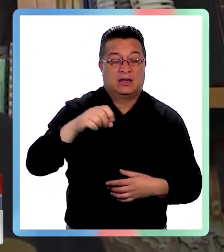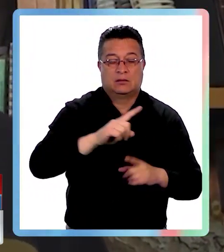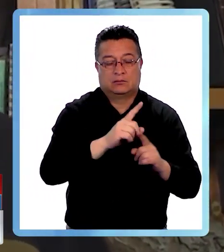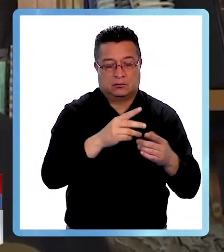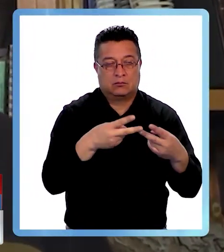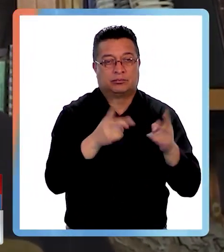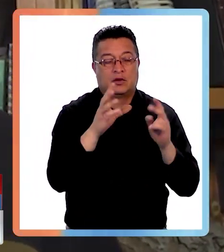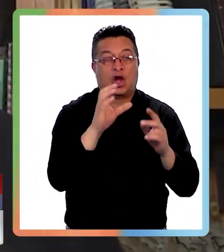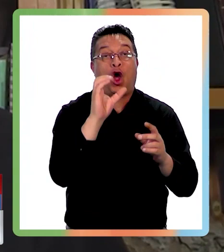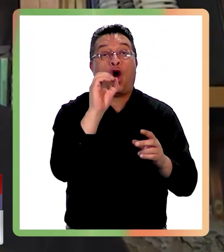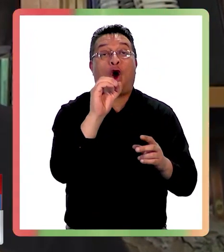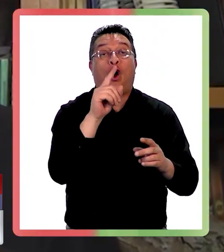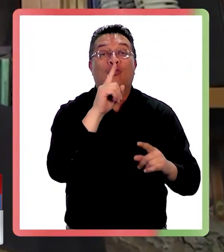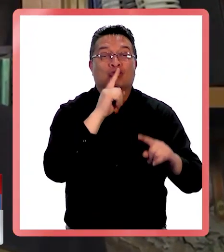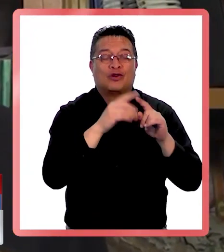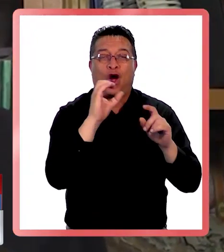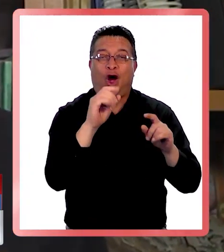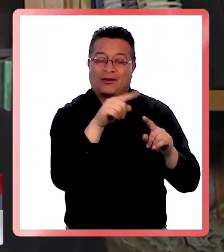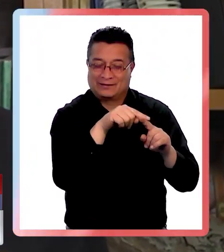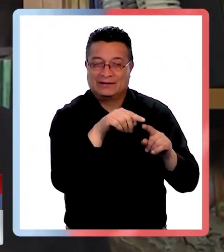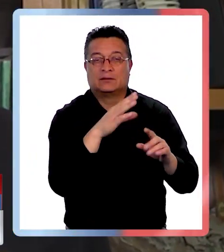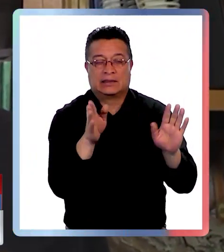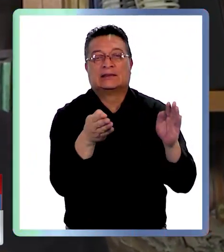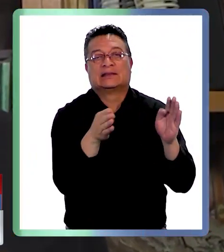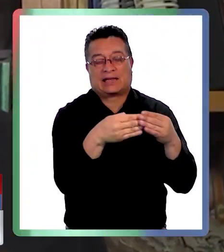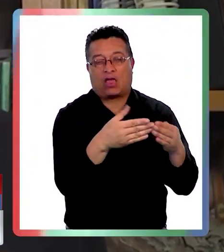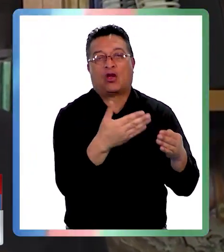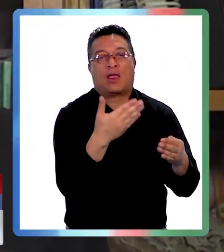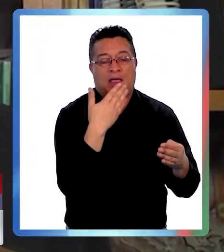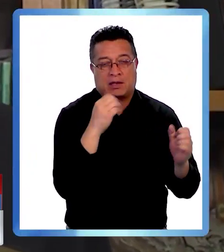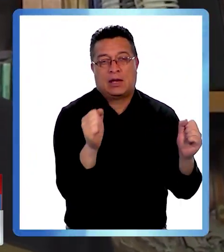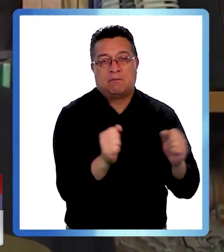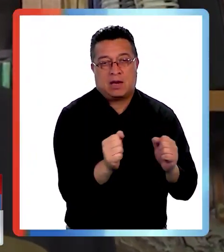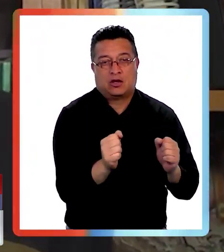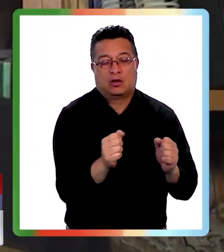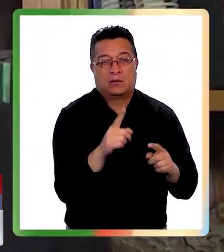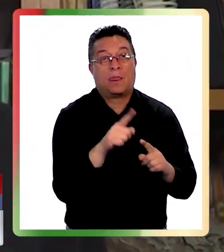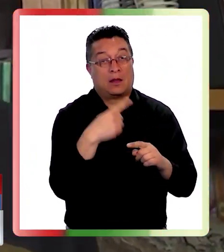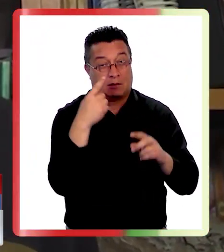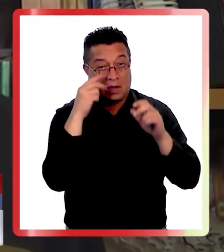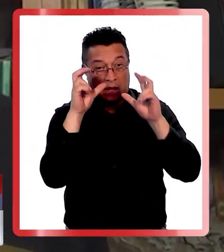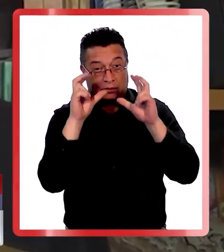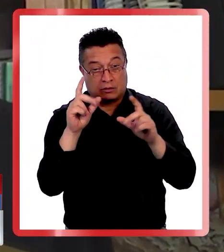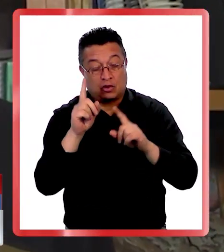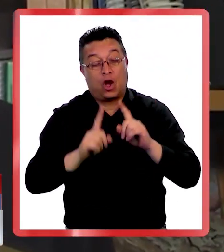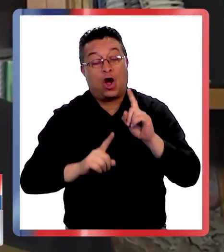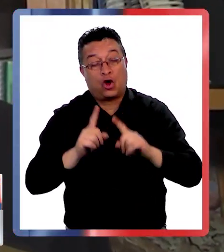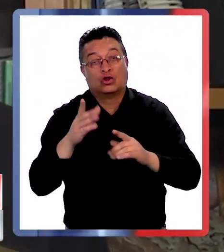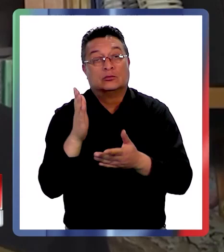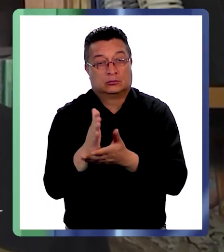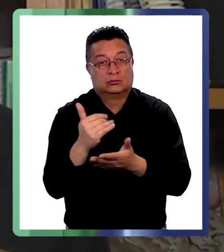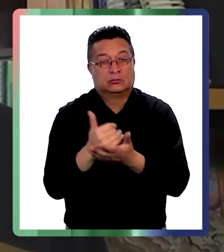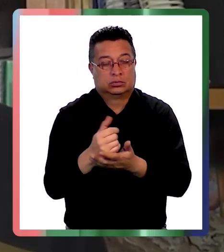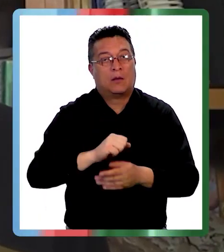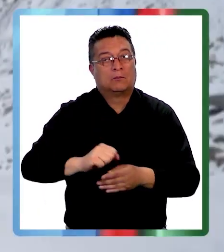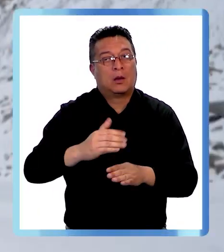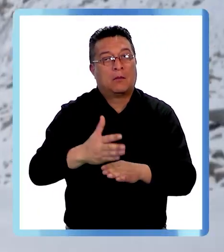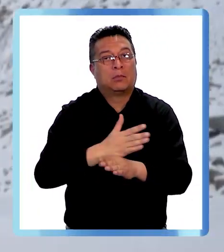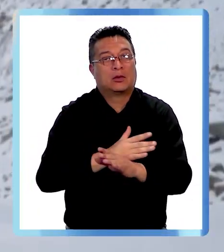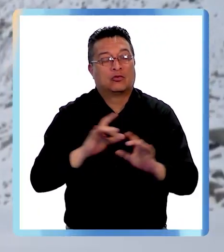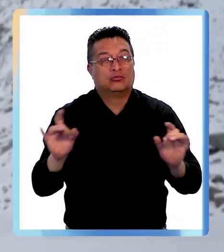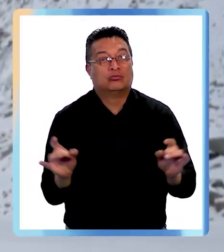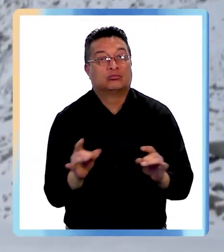se conoce como la O va a permanecer cerrado también en invierno y estar atento a alguna medida administrativa que se tome por precaución